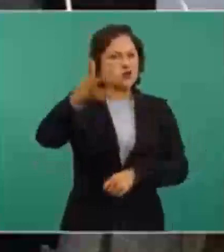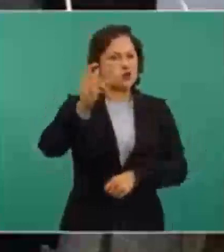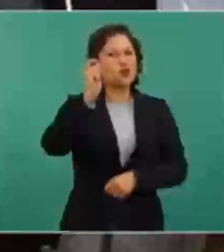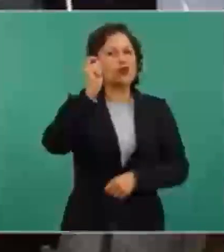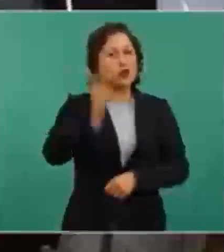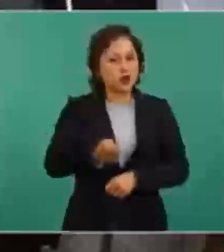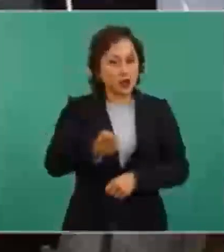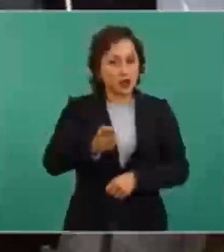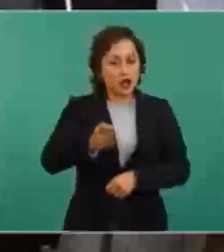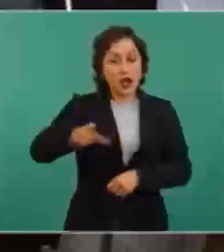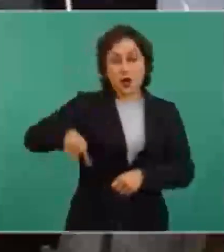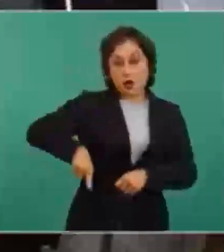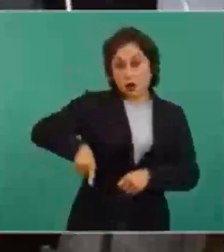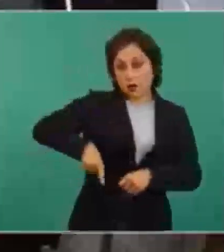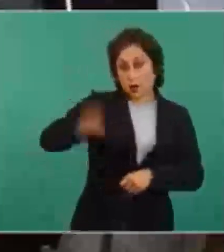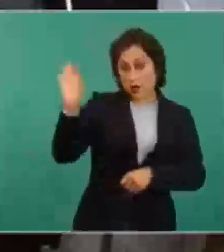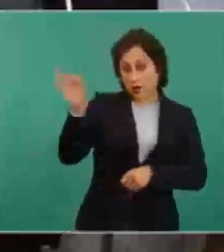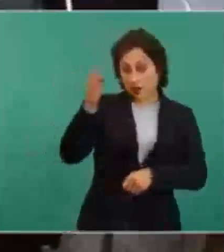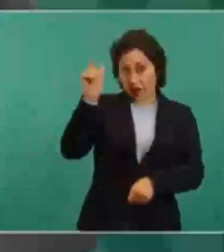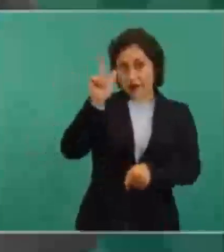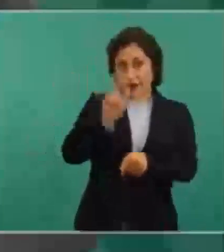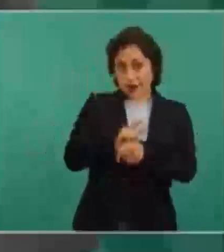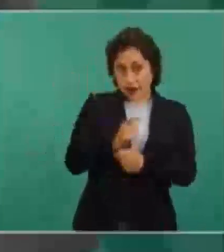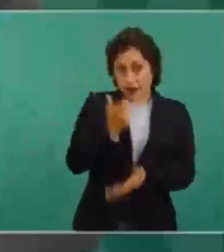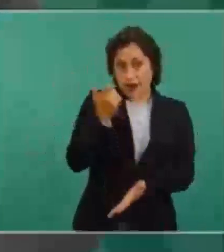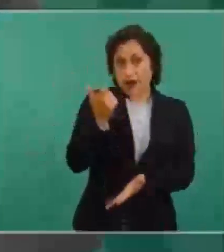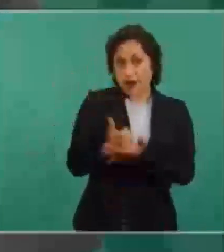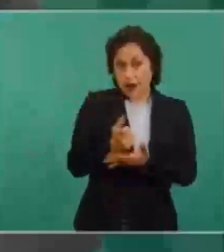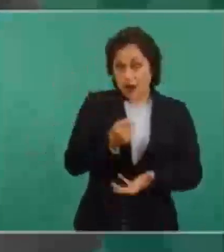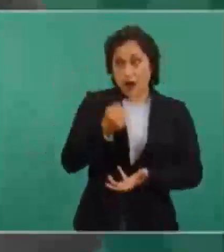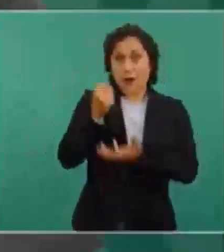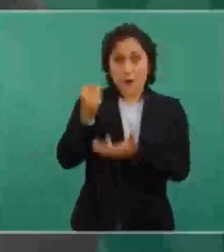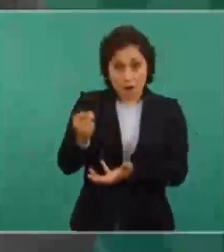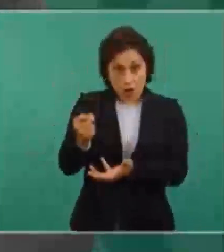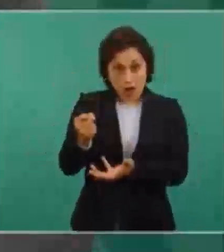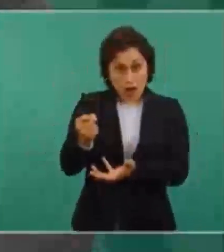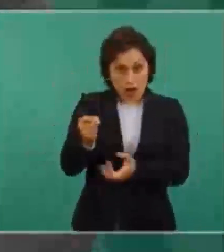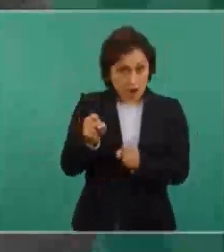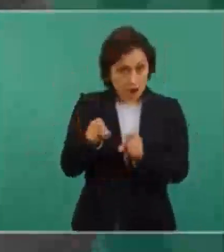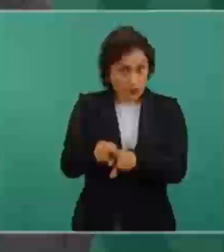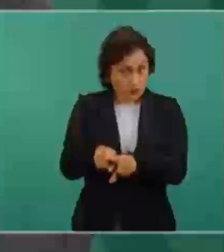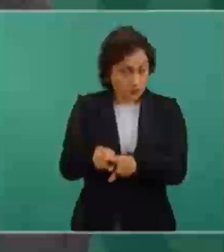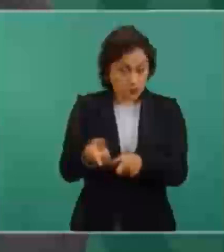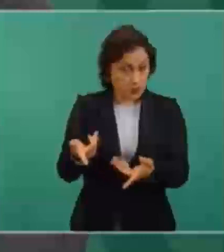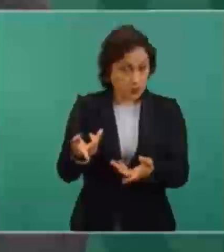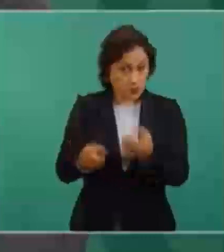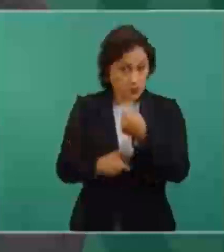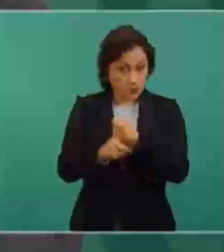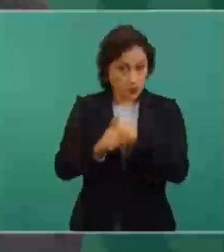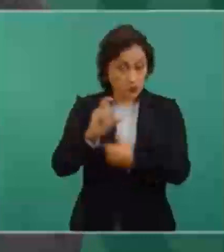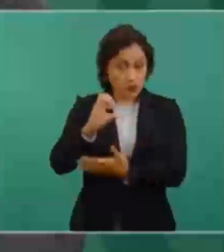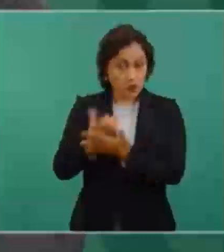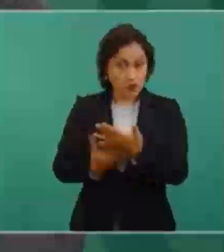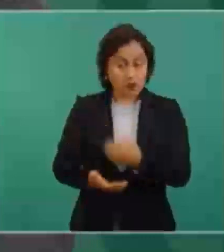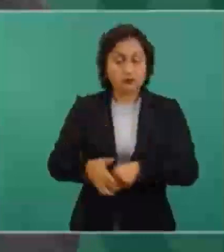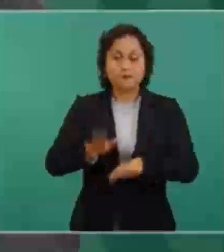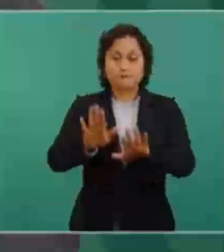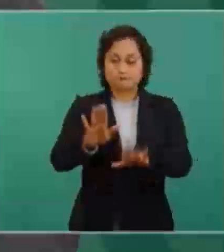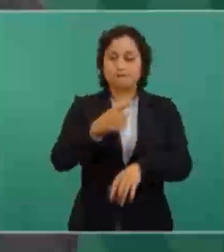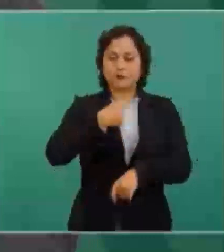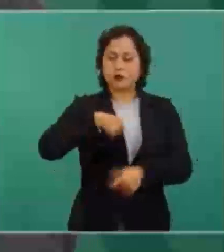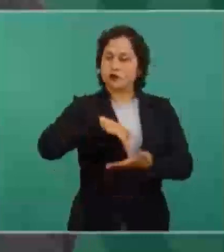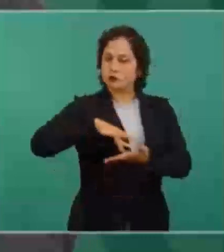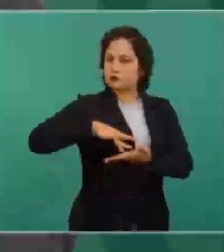a pagar las amortizaciones de Pemex. Vamos a seguir apoyando, respaldando. que la deuda de Pemex es una deuda